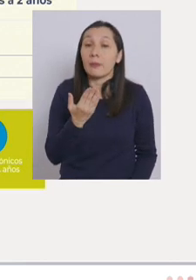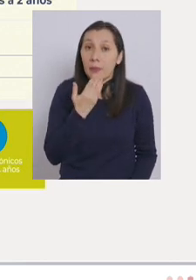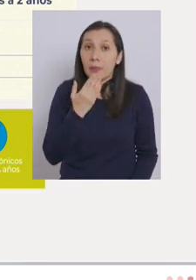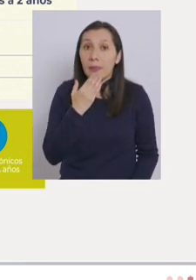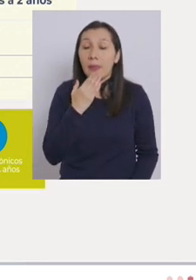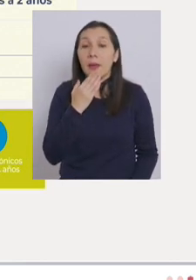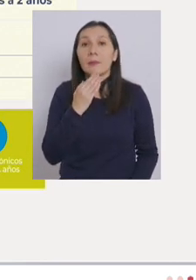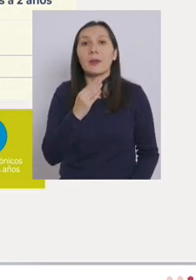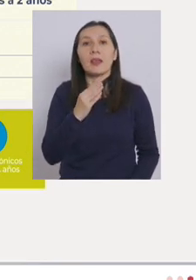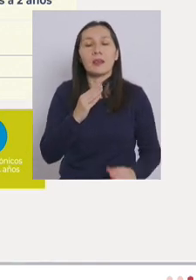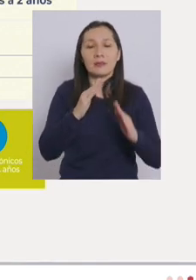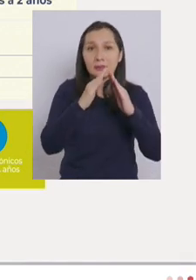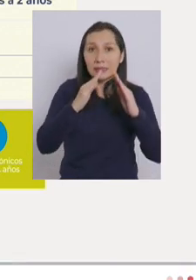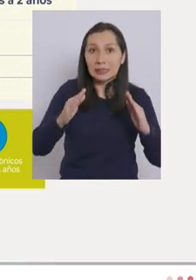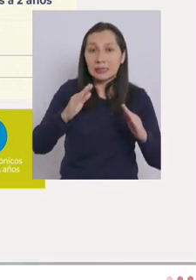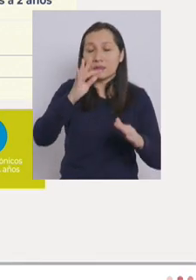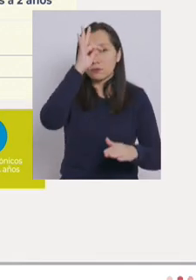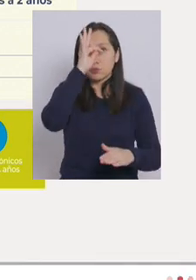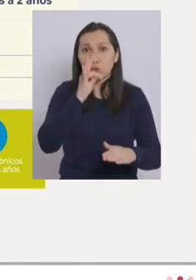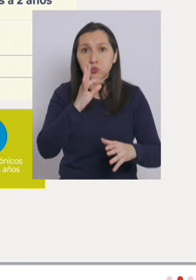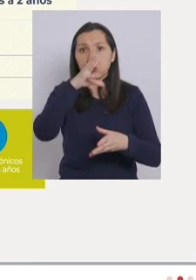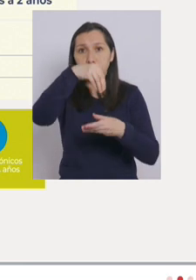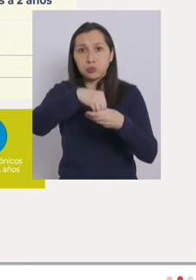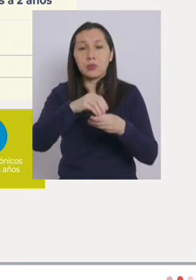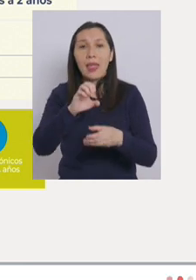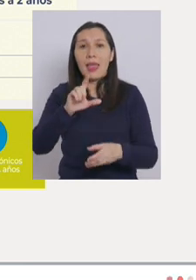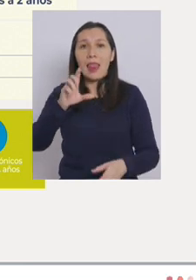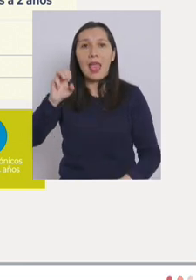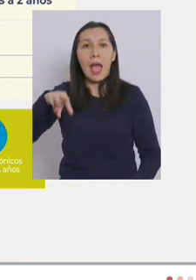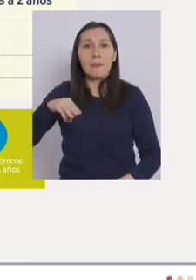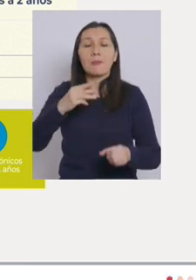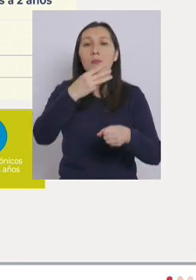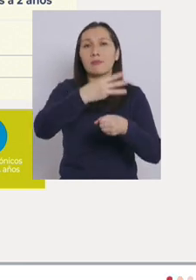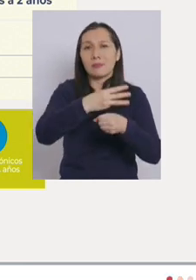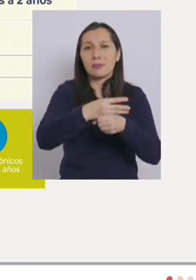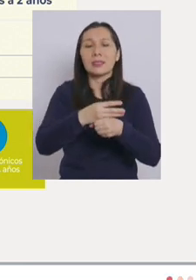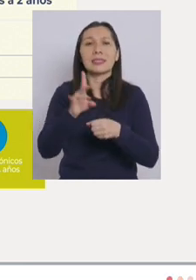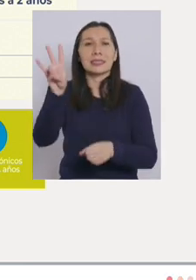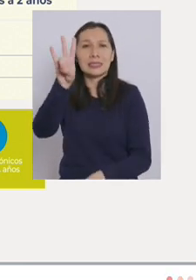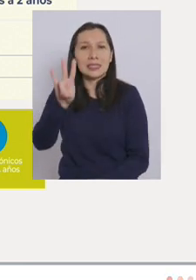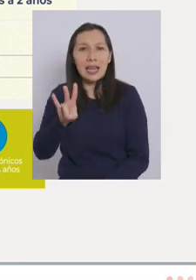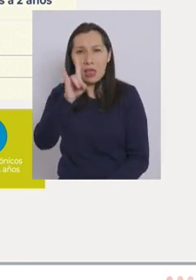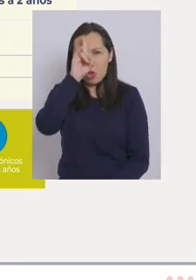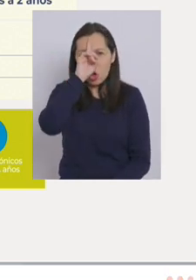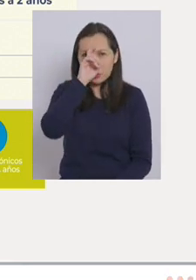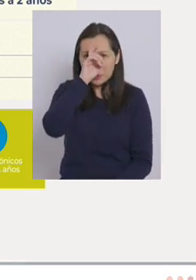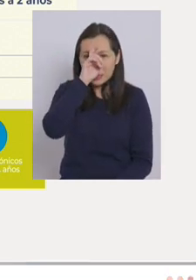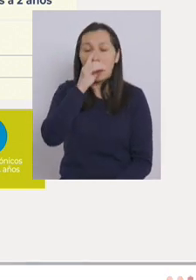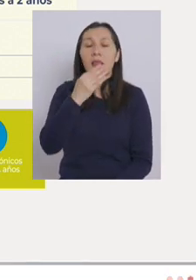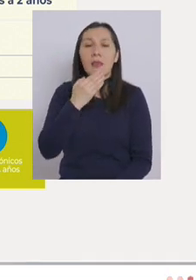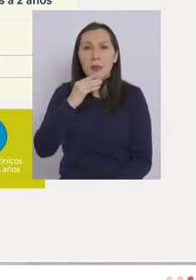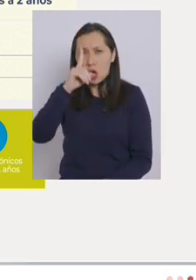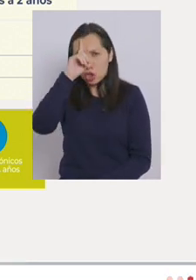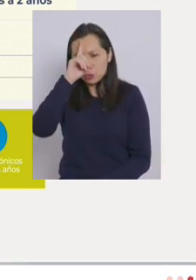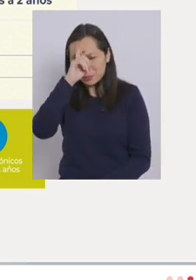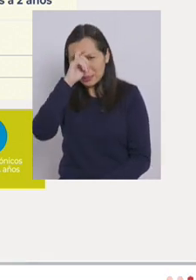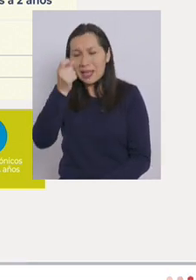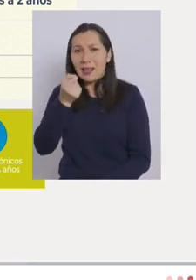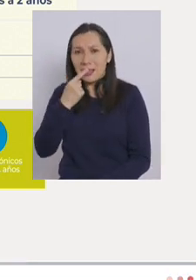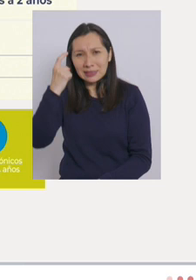residentes y funcionarios de establecimientos de ELEAM CENAME CENADIS hospitales y establecimientos psiquiátricos